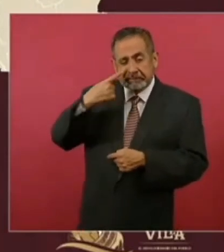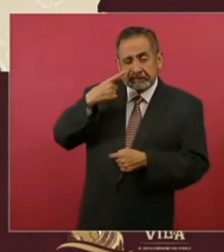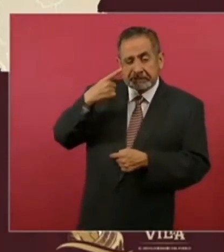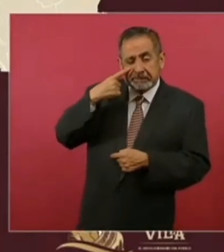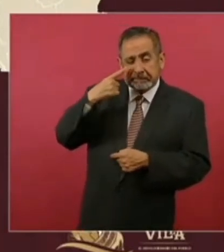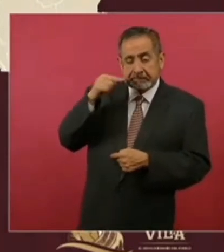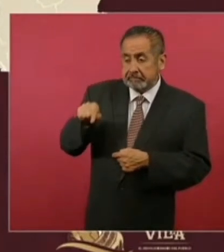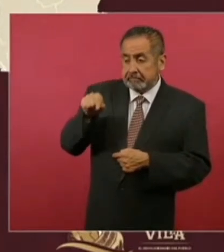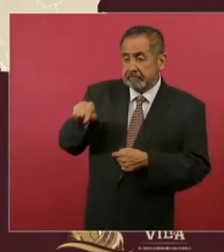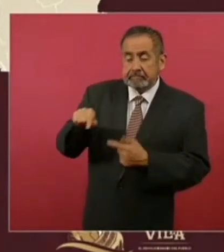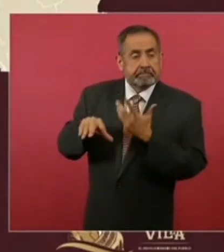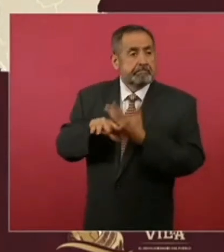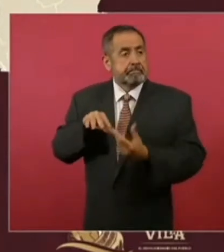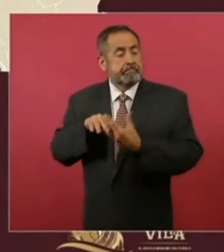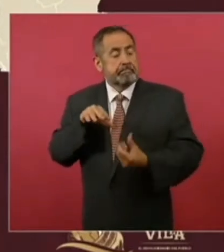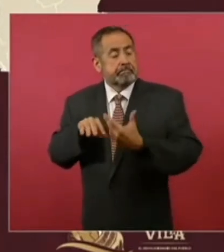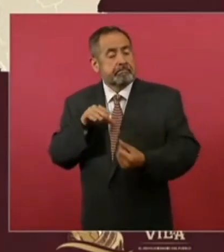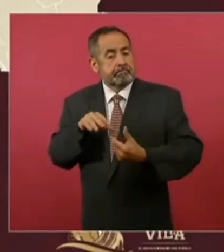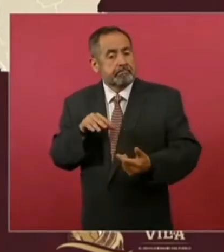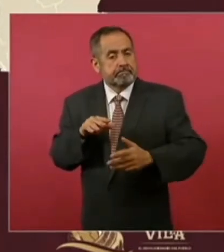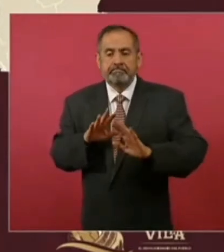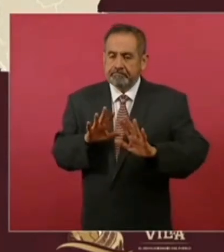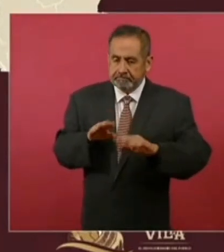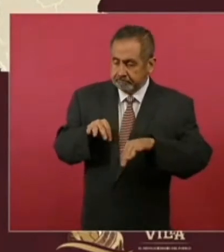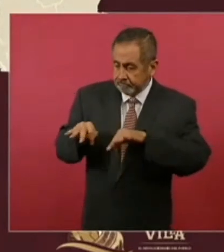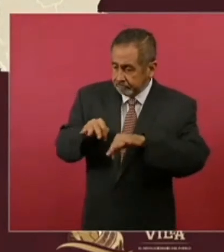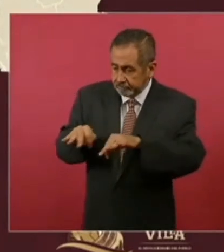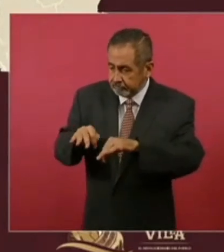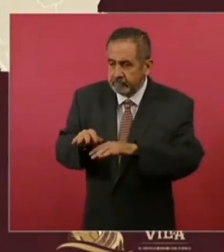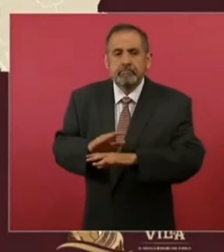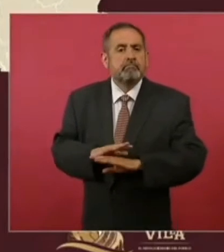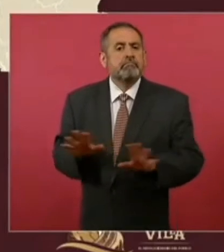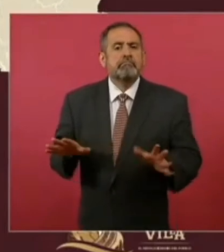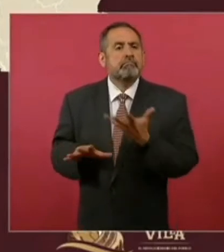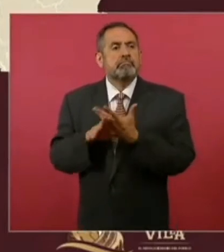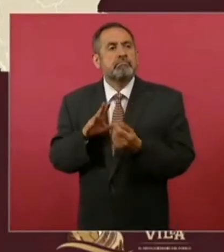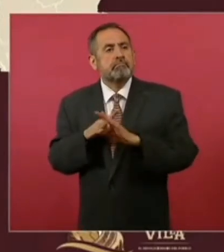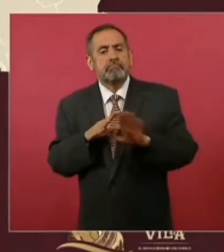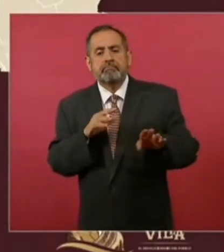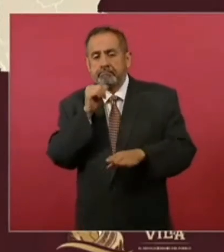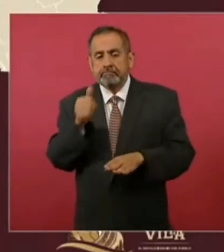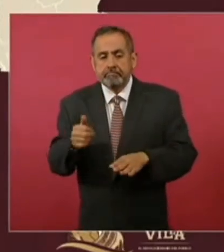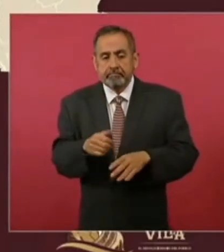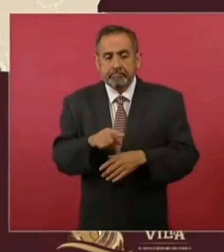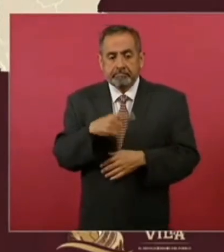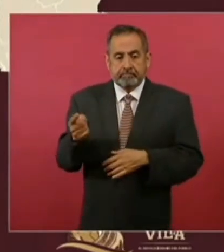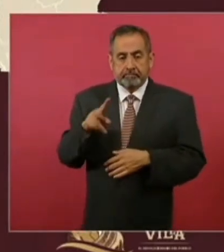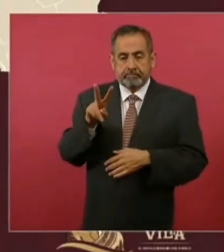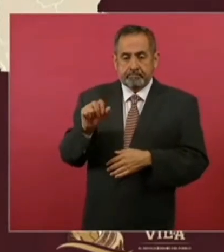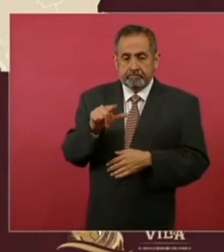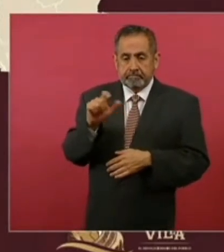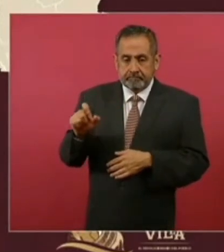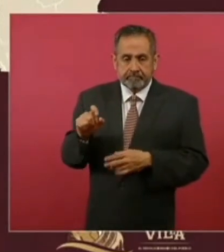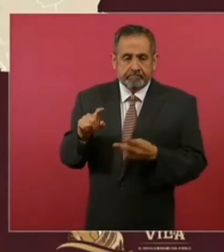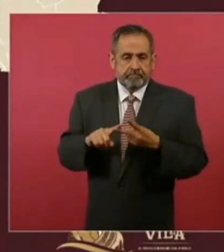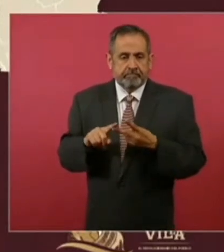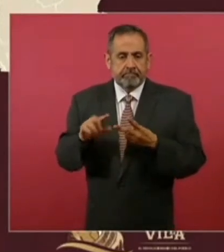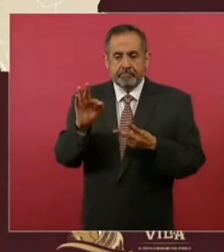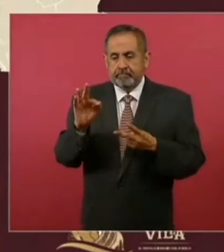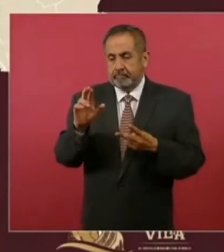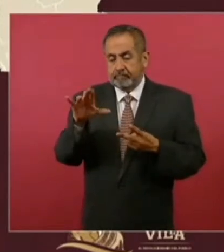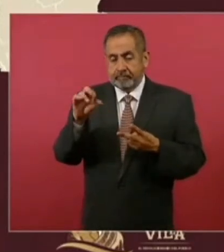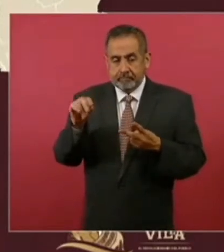departamento dejaron de llegar de las comunidades de donde estamos trabajando. En el caso de Valle, menos 73.9, Francisco